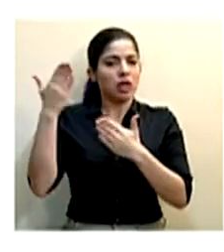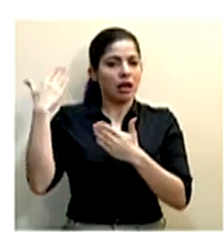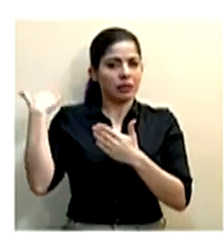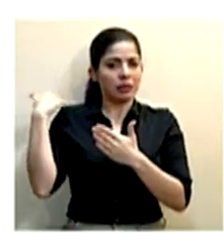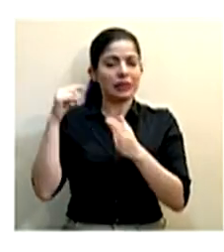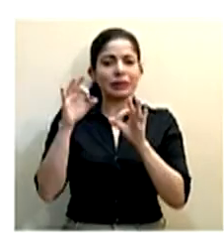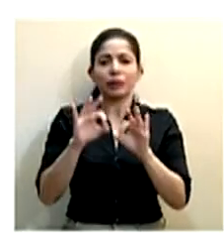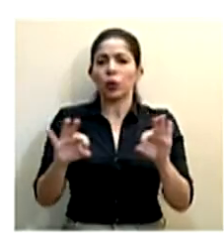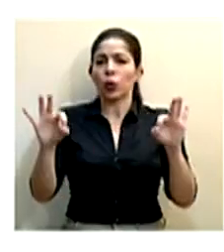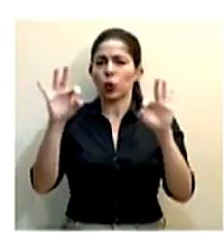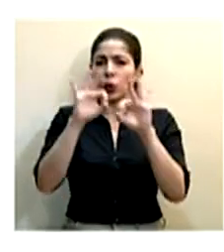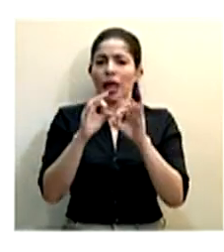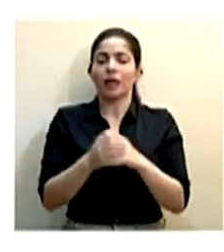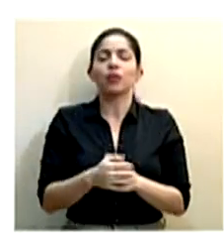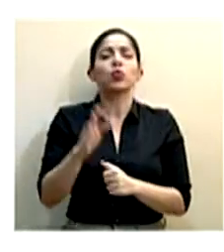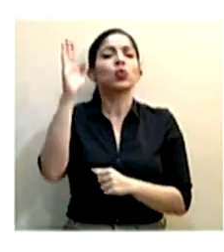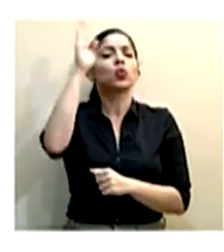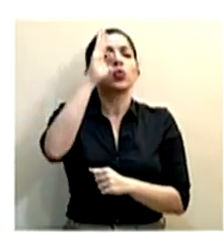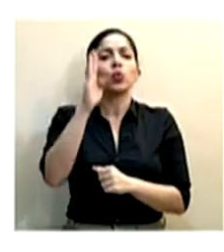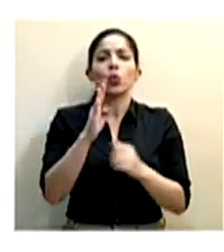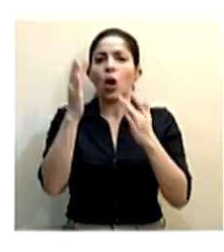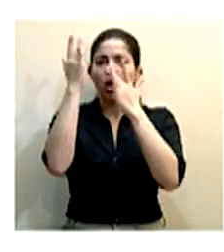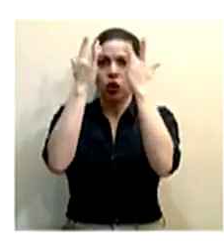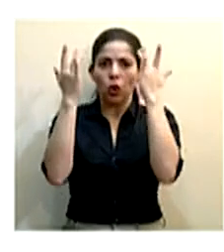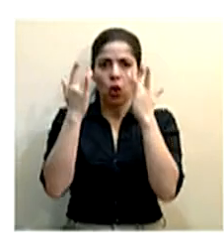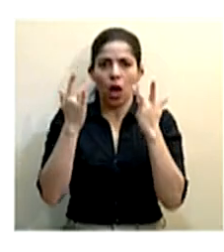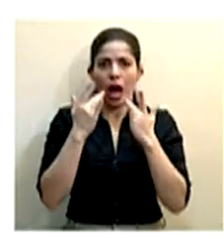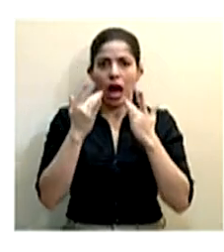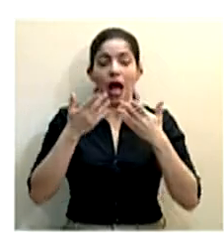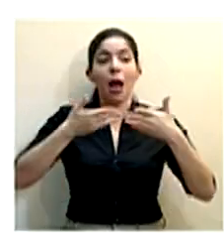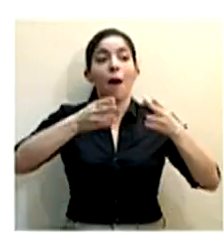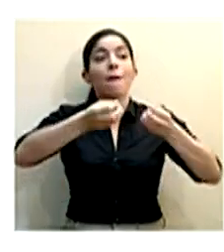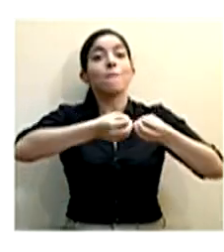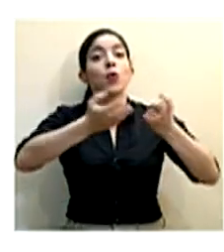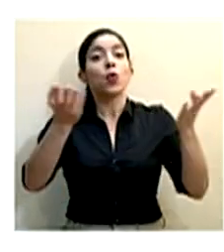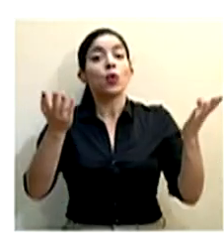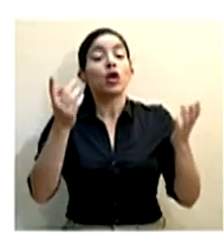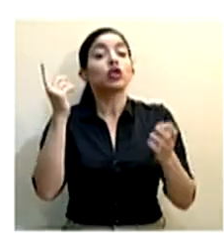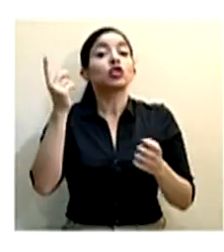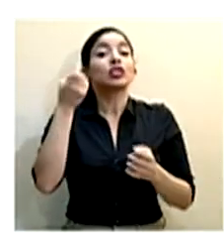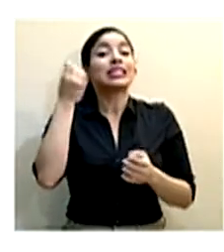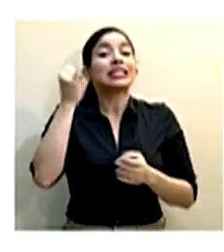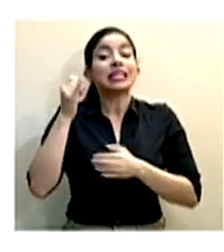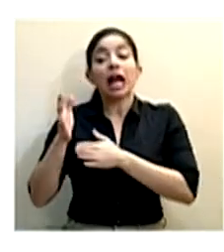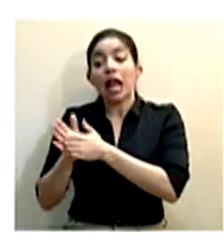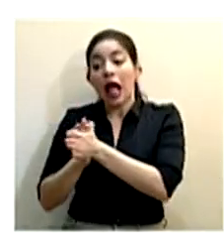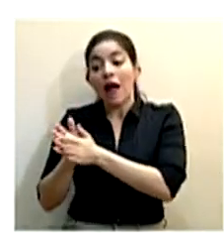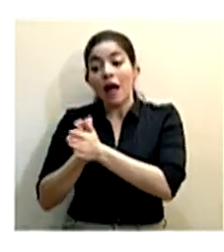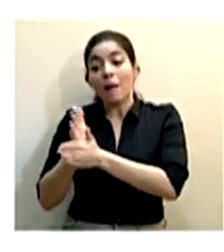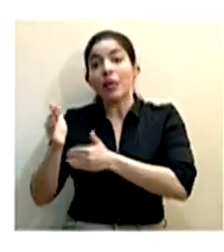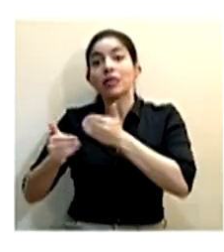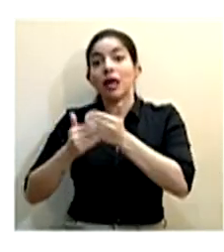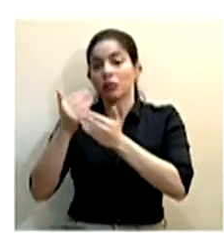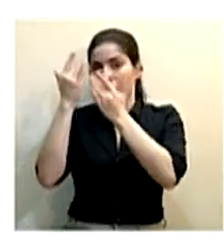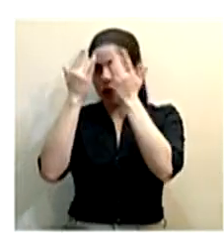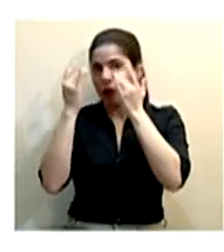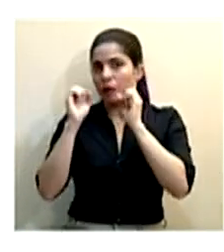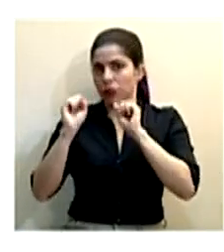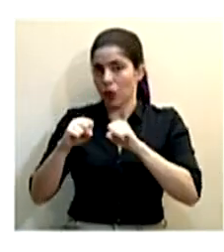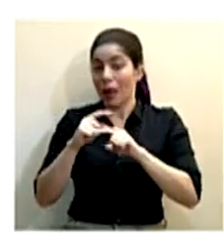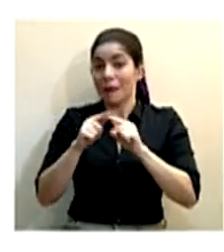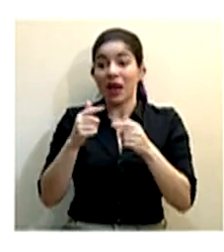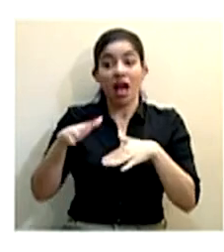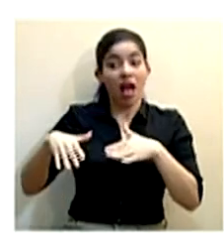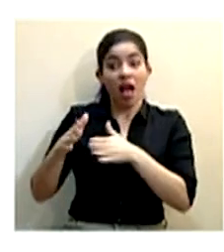se hace es sumamente importante, nunca tocarnos la cara en lugares públicos a menos de que nos hayamos lavado las manos antes. Recordemos